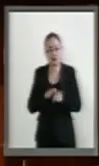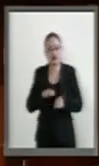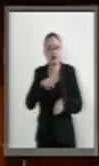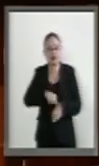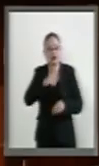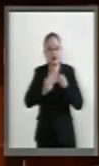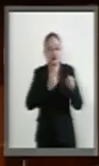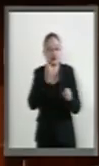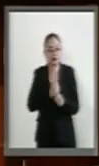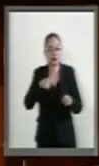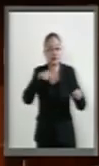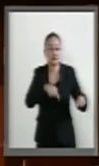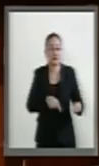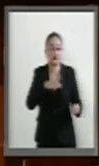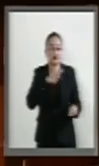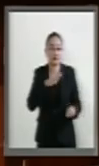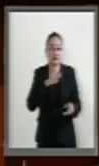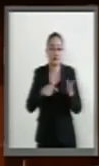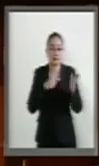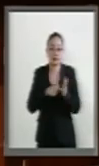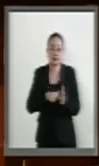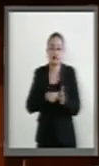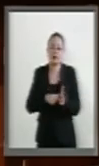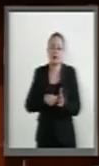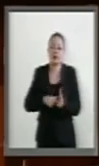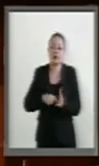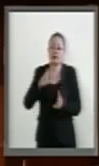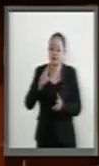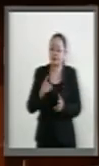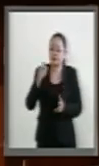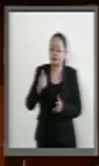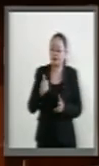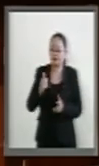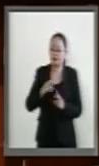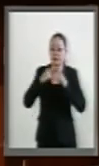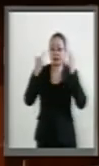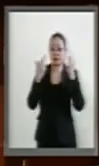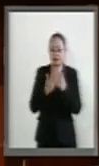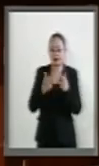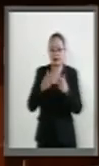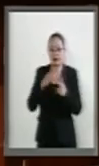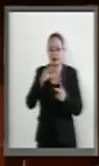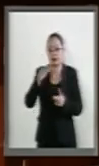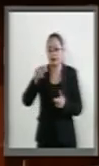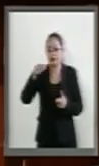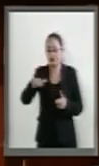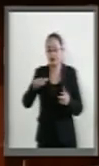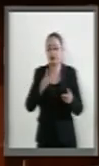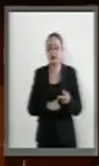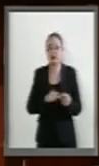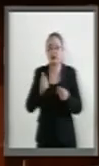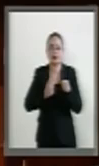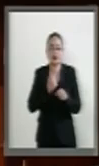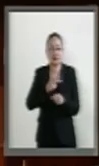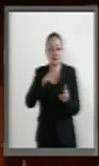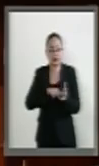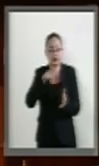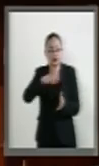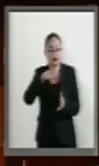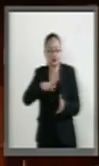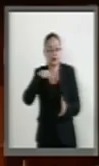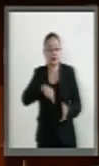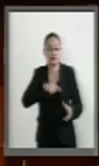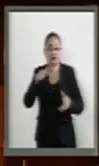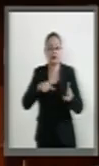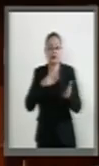Este año fuimos sede del 36º periodo de sesiones de la CEPAL y en 2017 vamos a ser sede